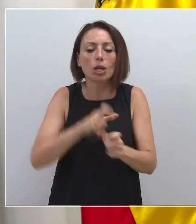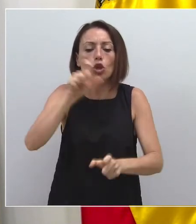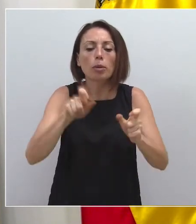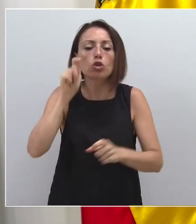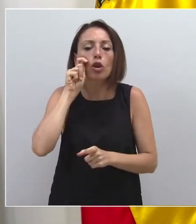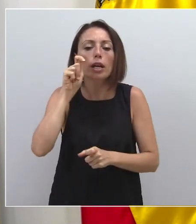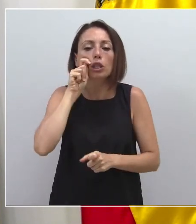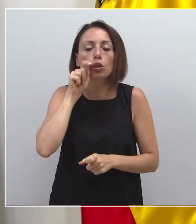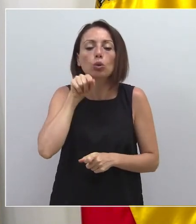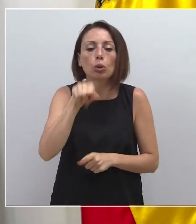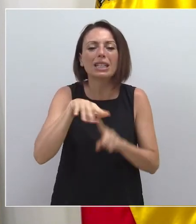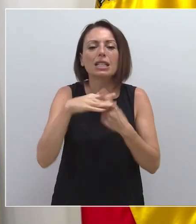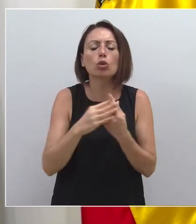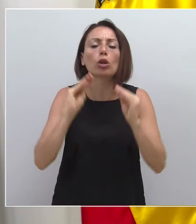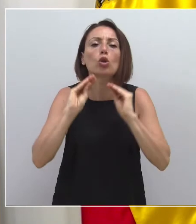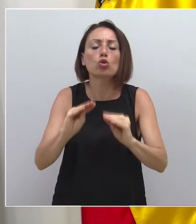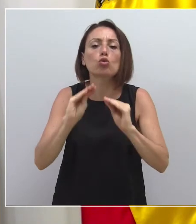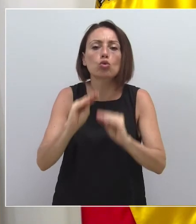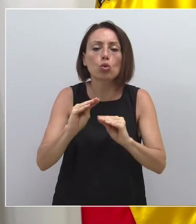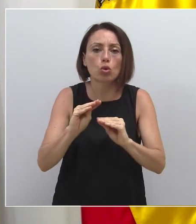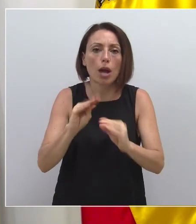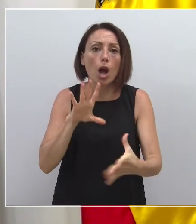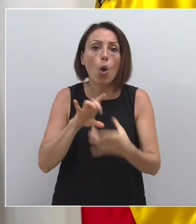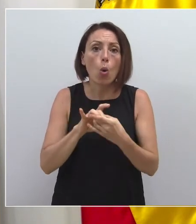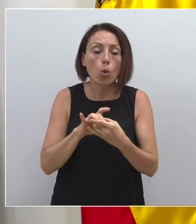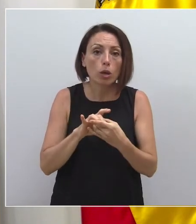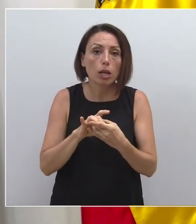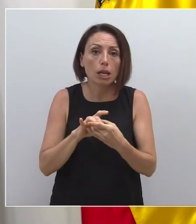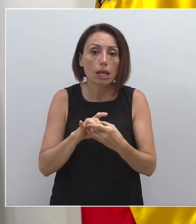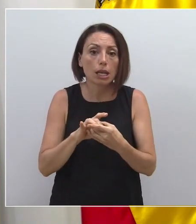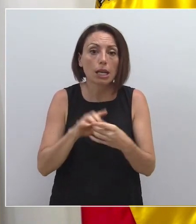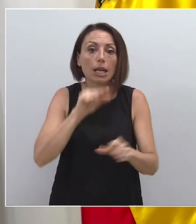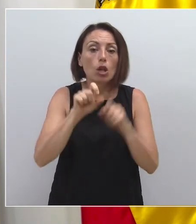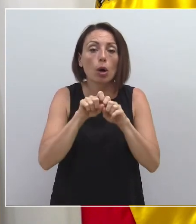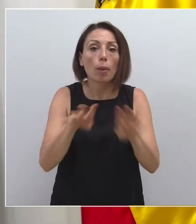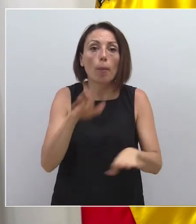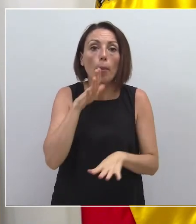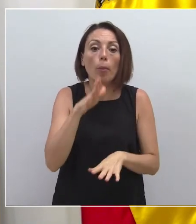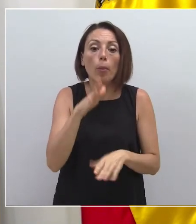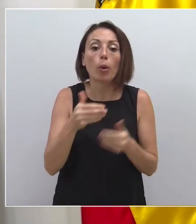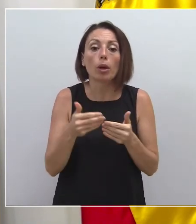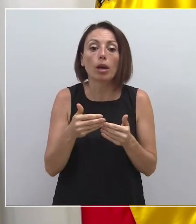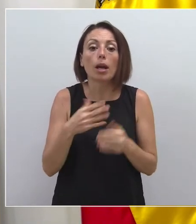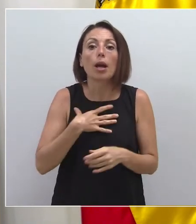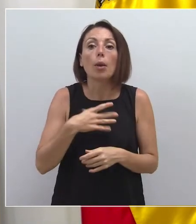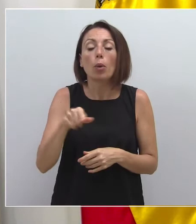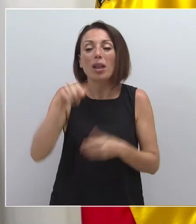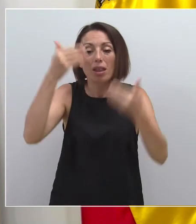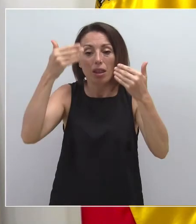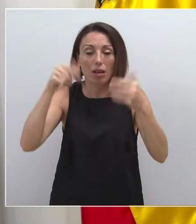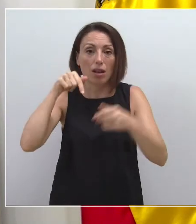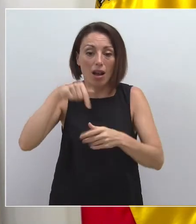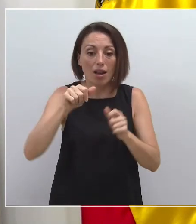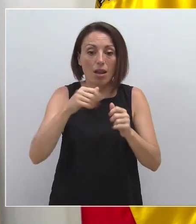situación epidemiológica que puedan potencialmente presentar estas personas a lo largo de su